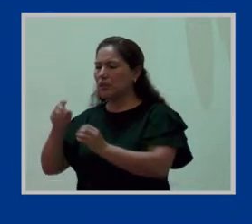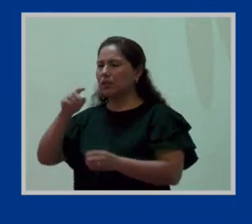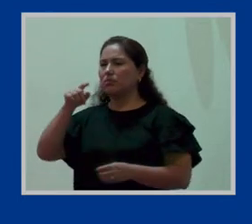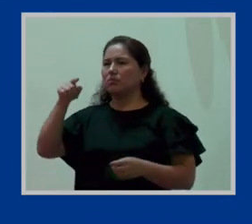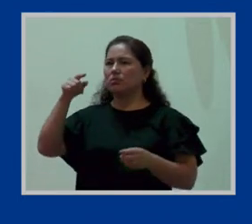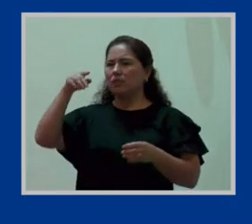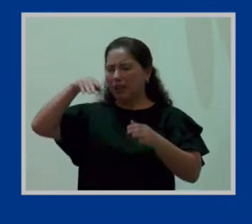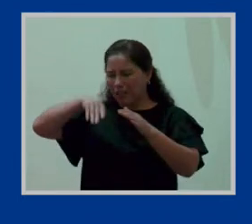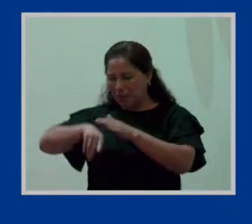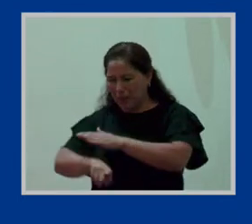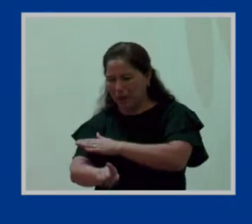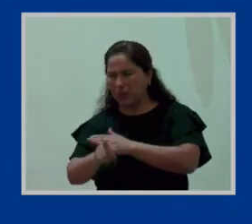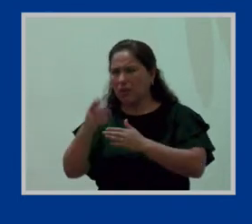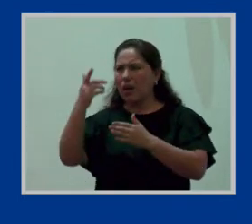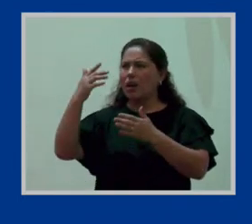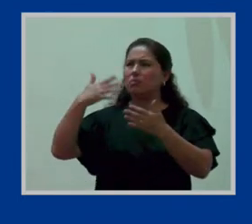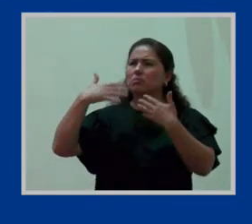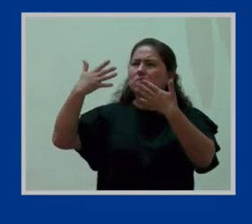ventilación.